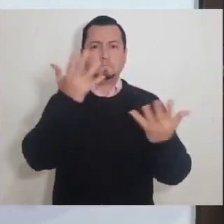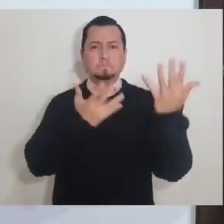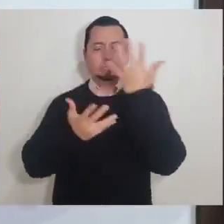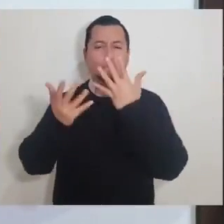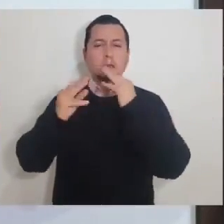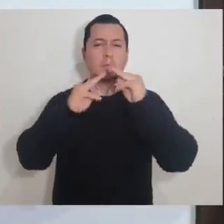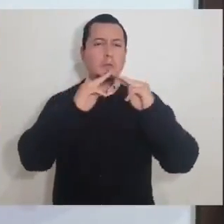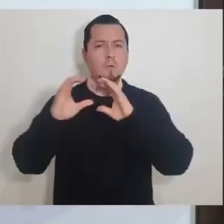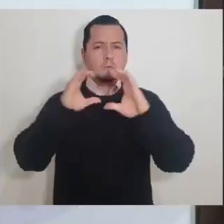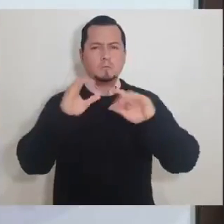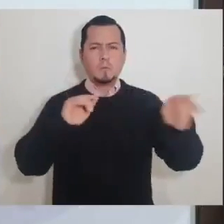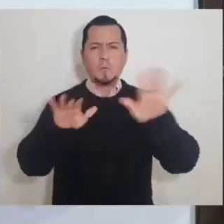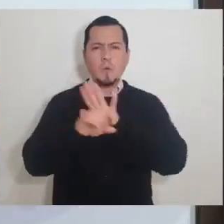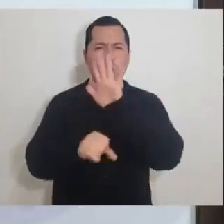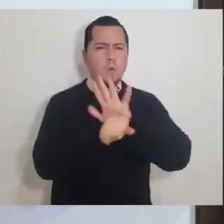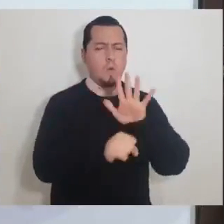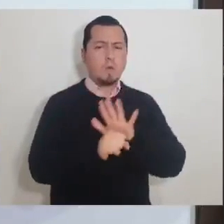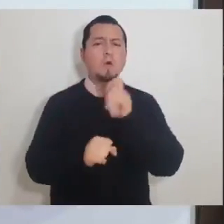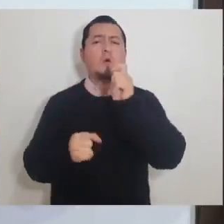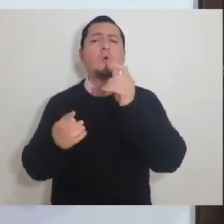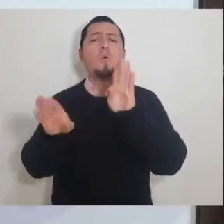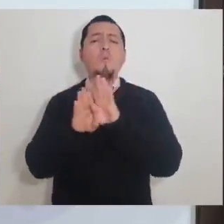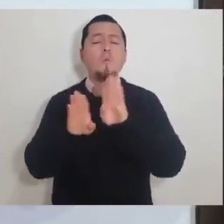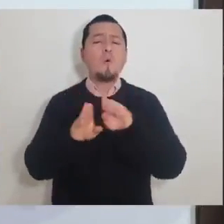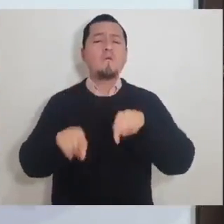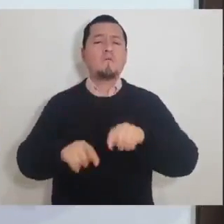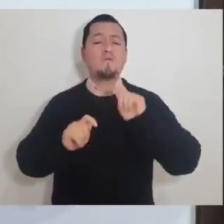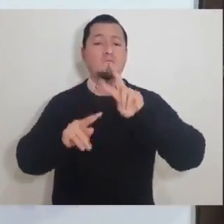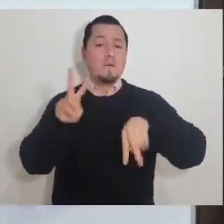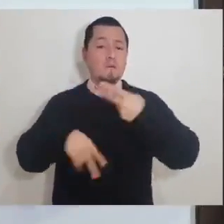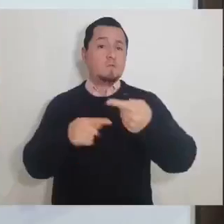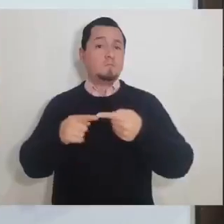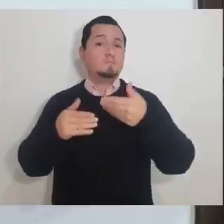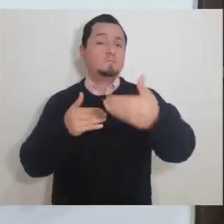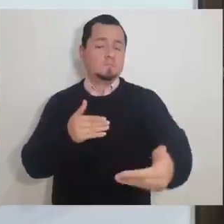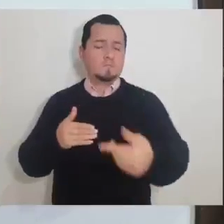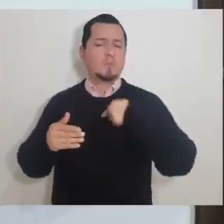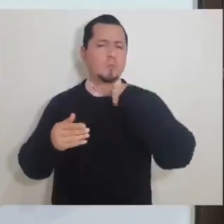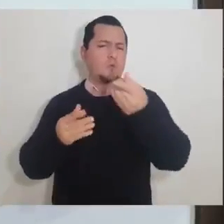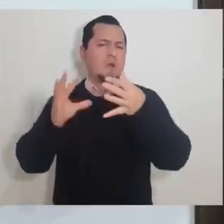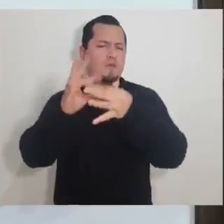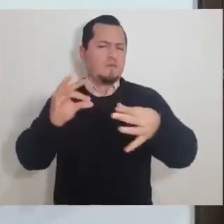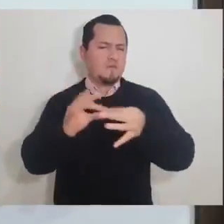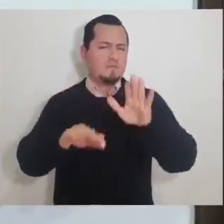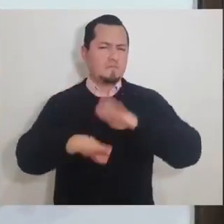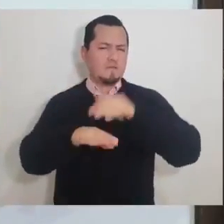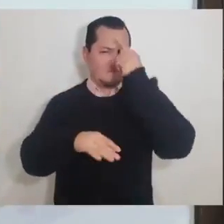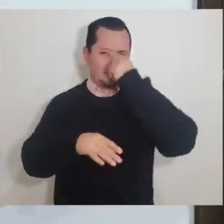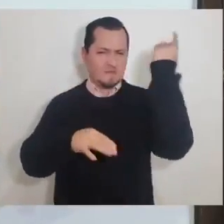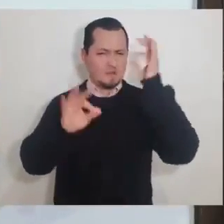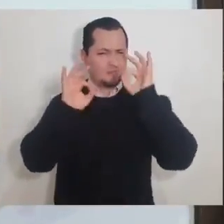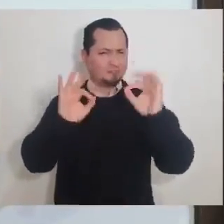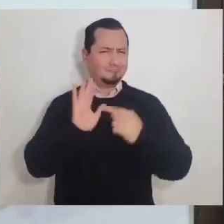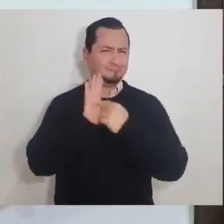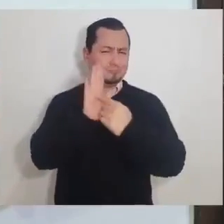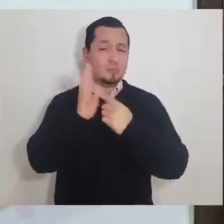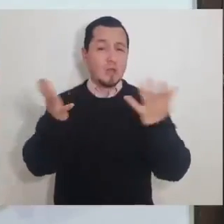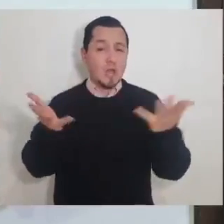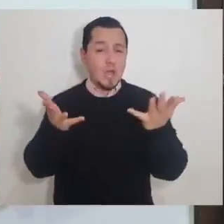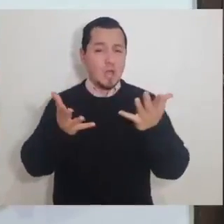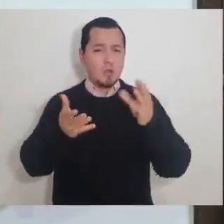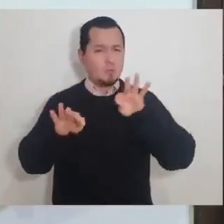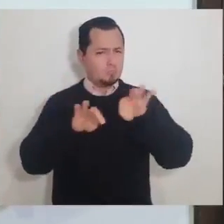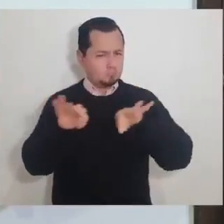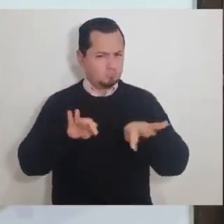y entender todos en dónde estamos y qué es lo que viene hacia adelante. Primero hay que explicar que la estrategia que se ha hecho en Jalisco